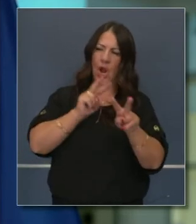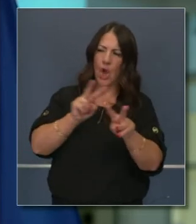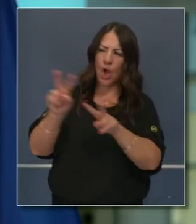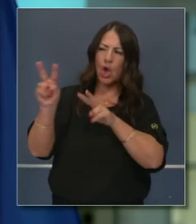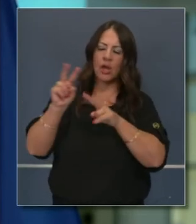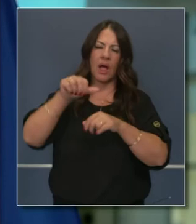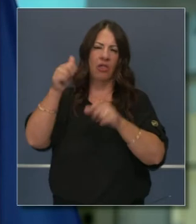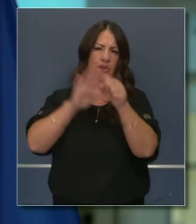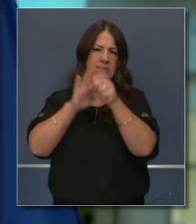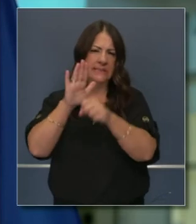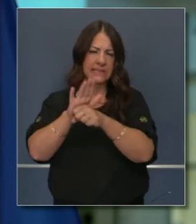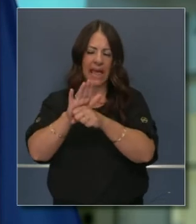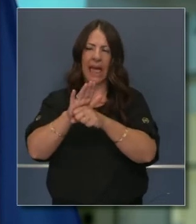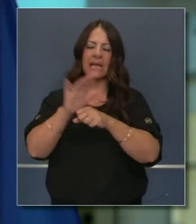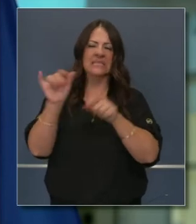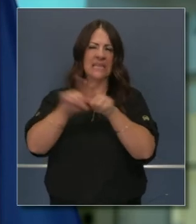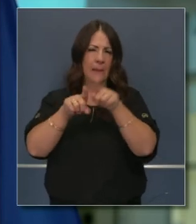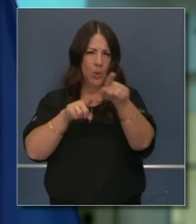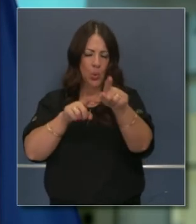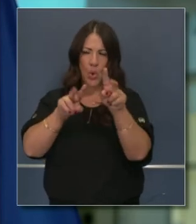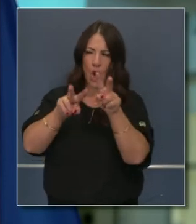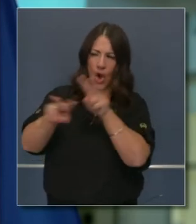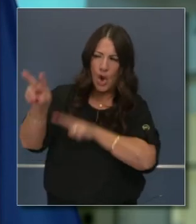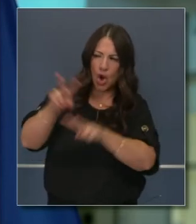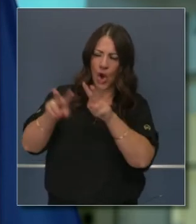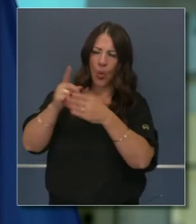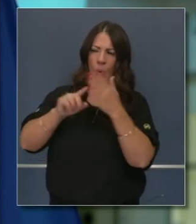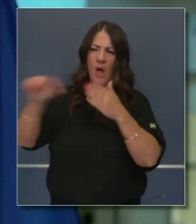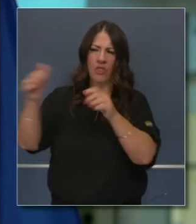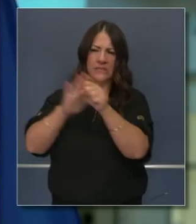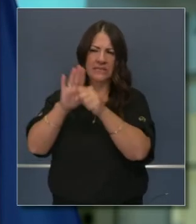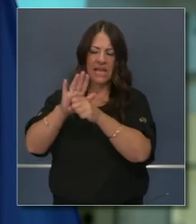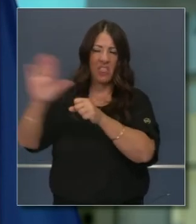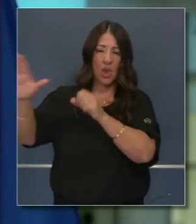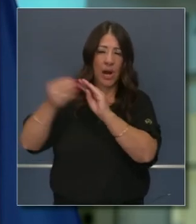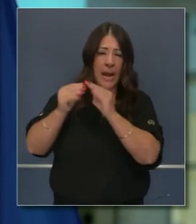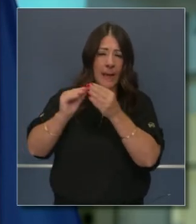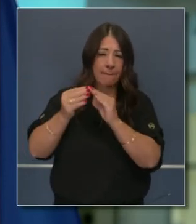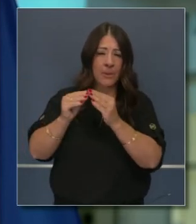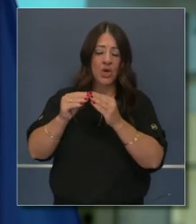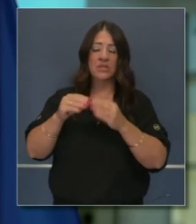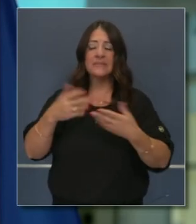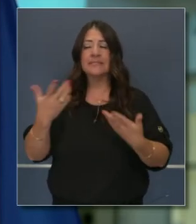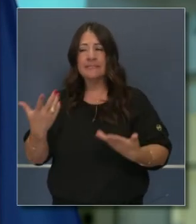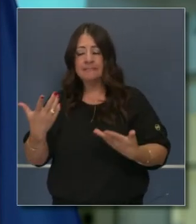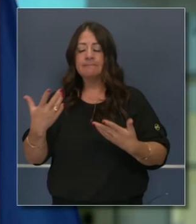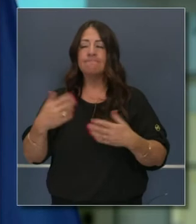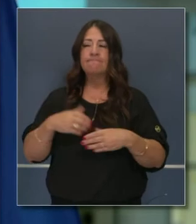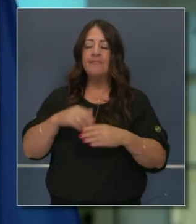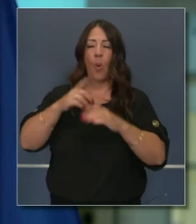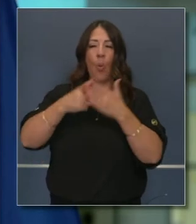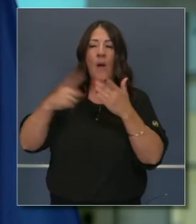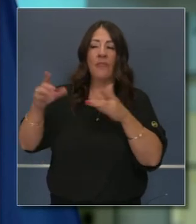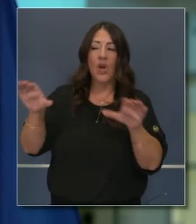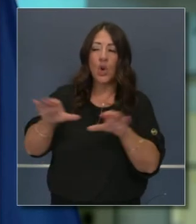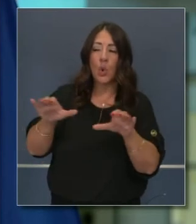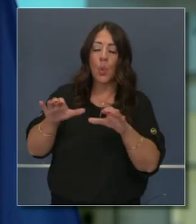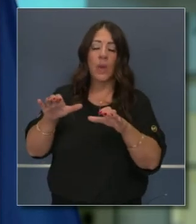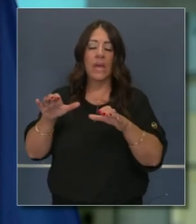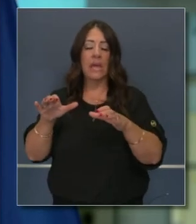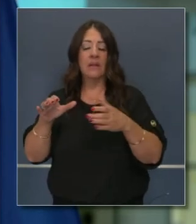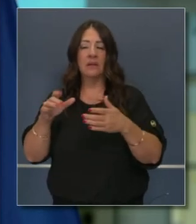lo que pasa a través de todo el país. Monitoreamos eso como lo hacen ustedes en tiempo real, en número de casos, etcétera.